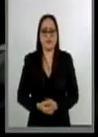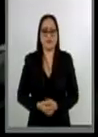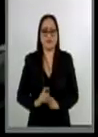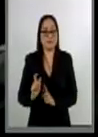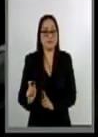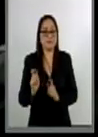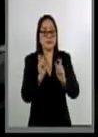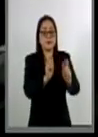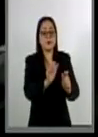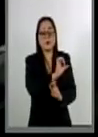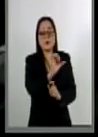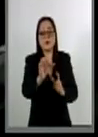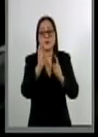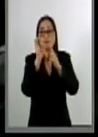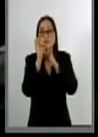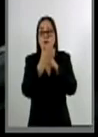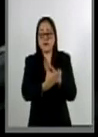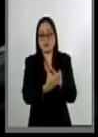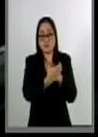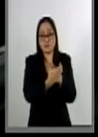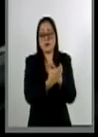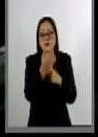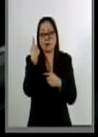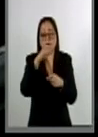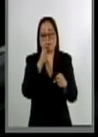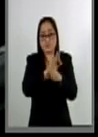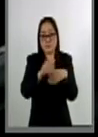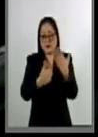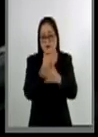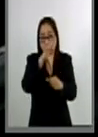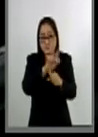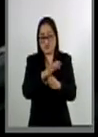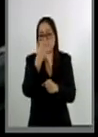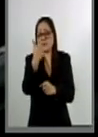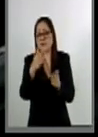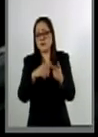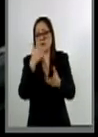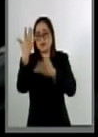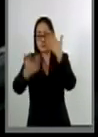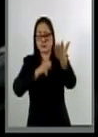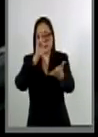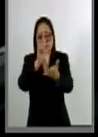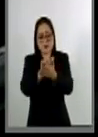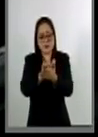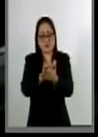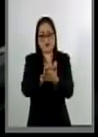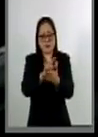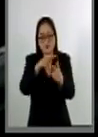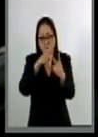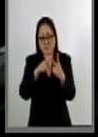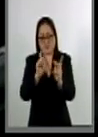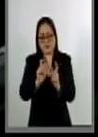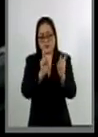Túrnese a las Comisiones Unidas de Defensa Nacional y de Estudios Legislativos.